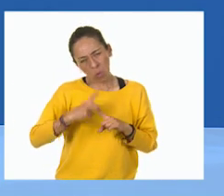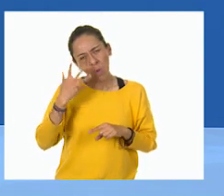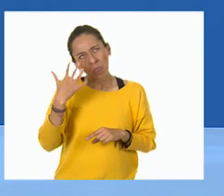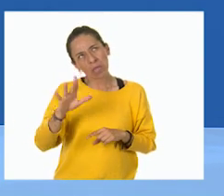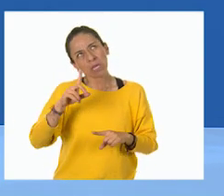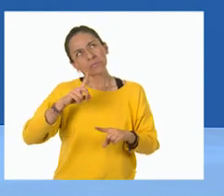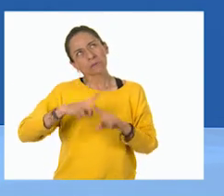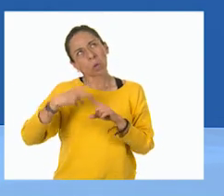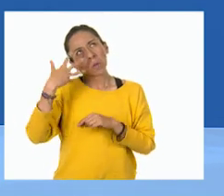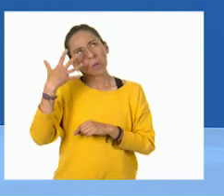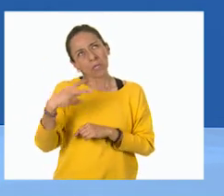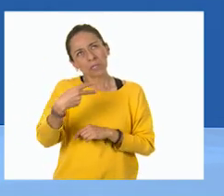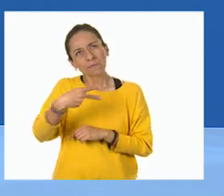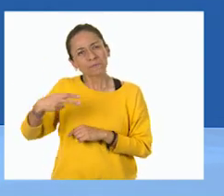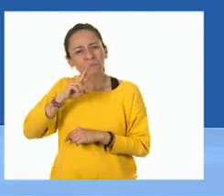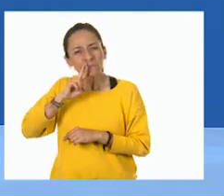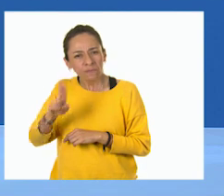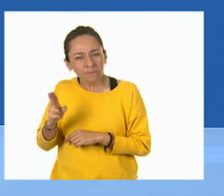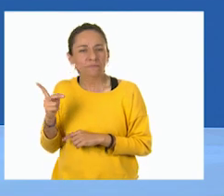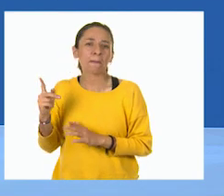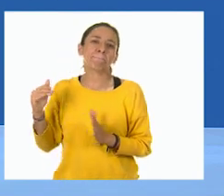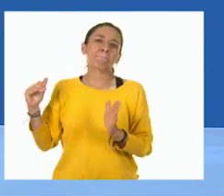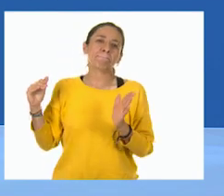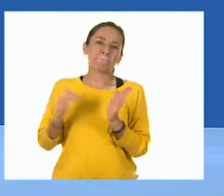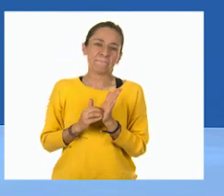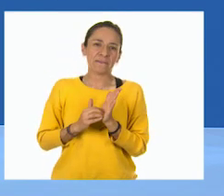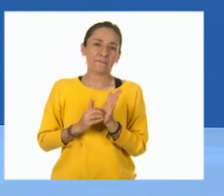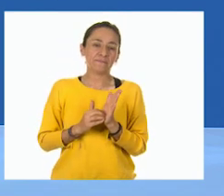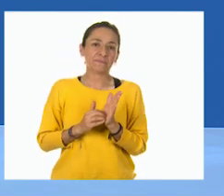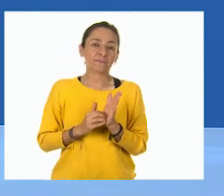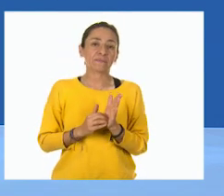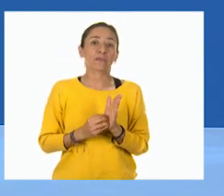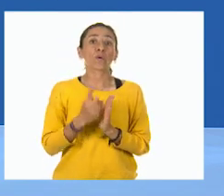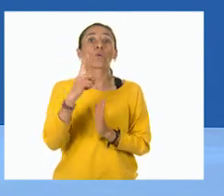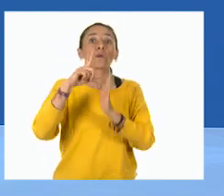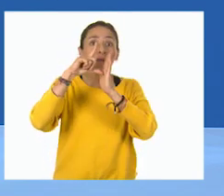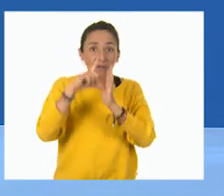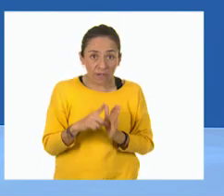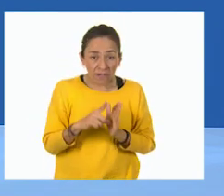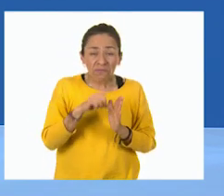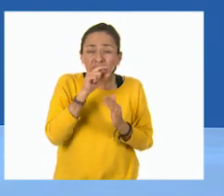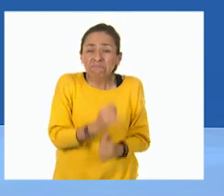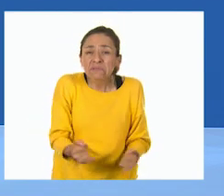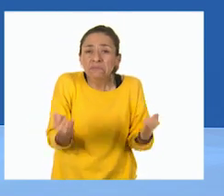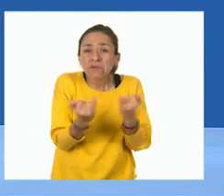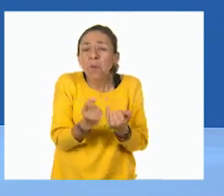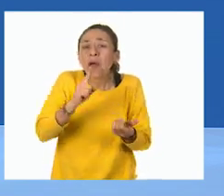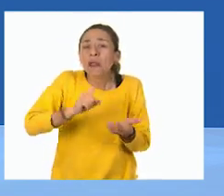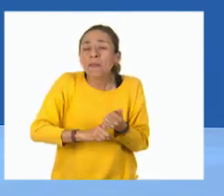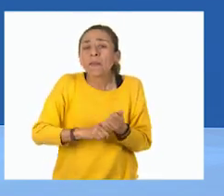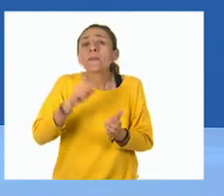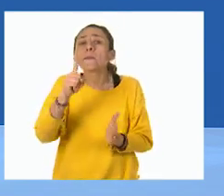por 10 es igual a mil. Un litro es igual a mil mililitros. ¡Ah!